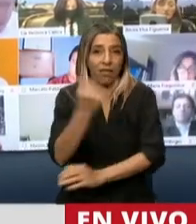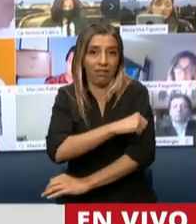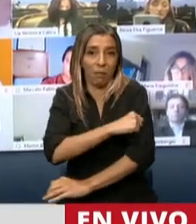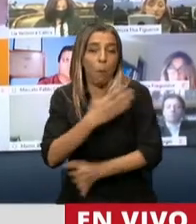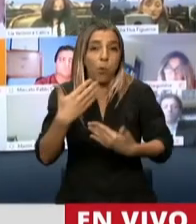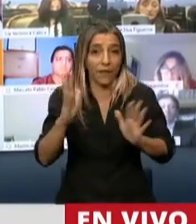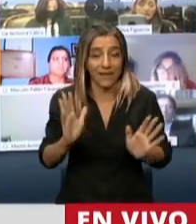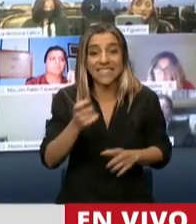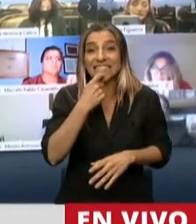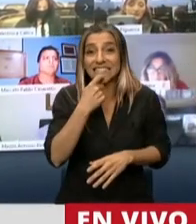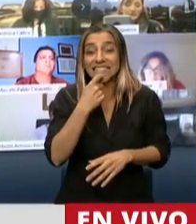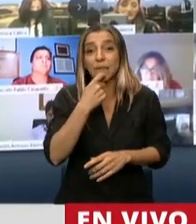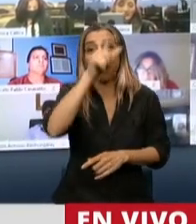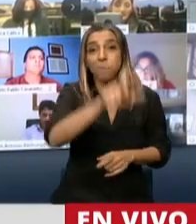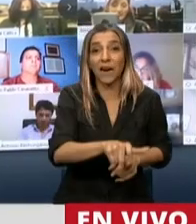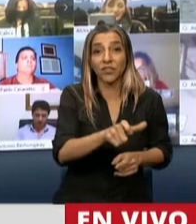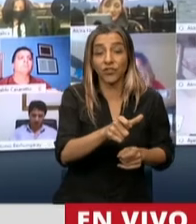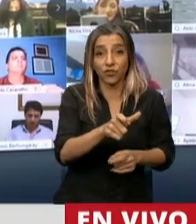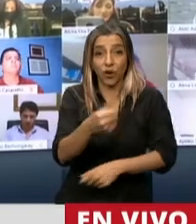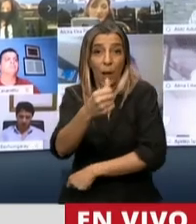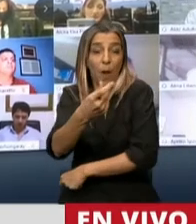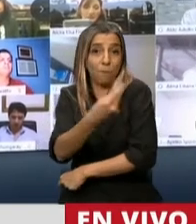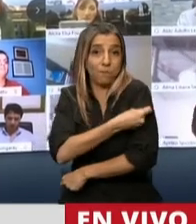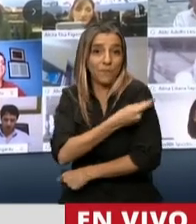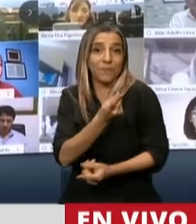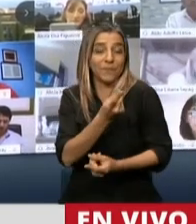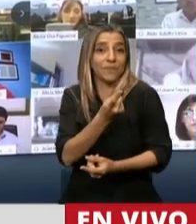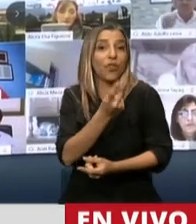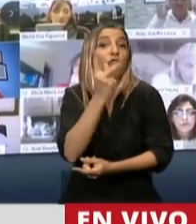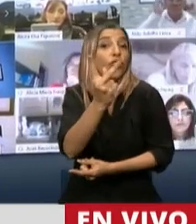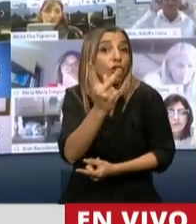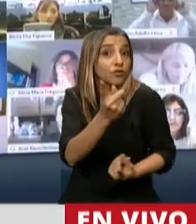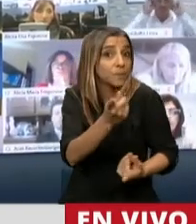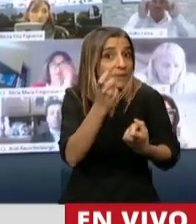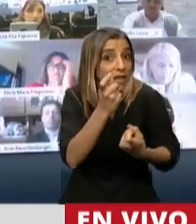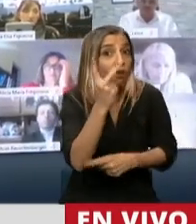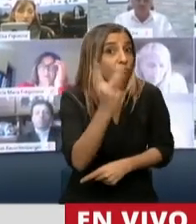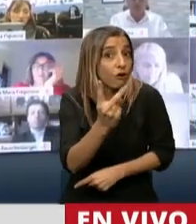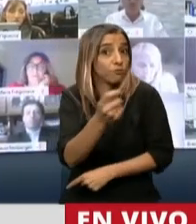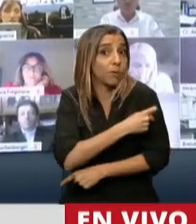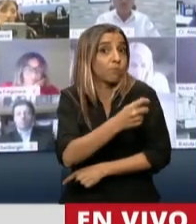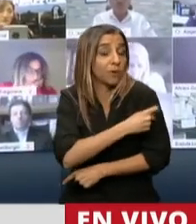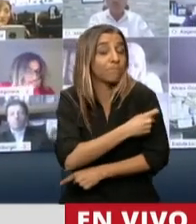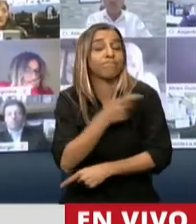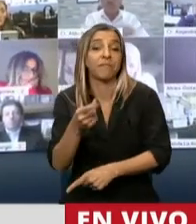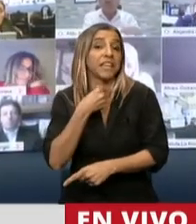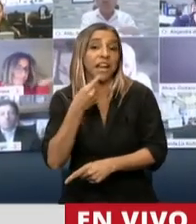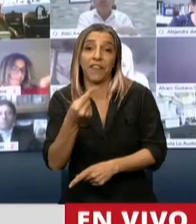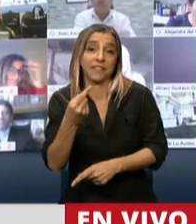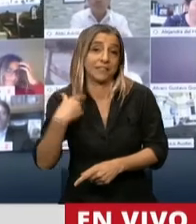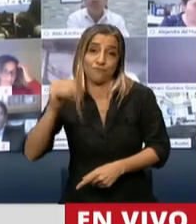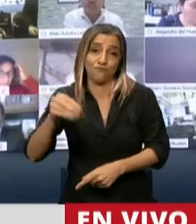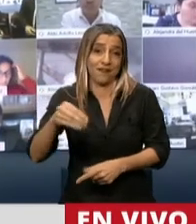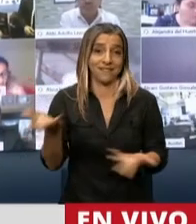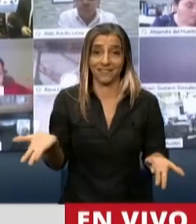ponerle dos dosis a cada humano en el mundo, desde ya que esta cantidad de dosis no va a alcanzar para todos los humanos. Y obviamente